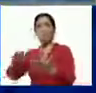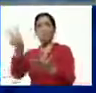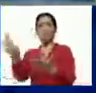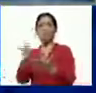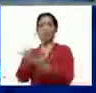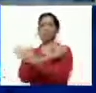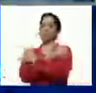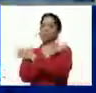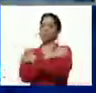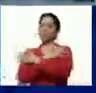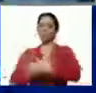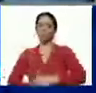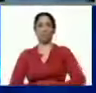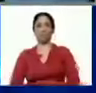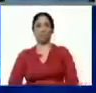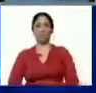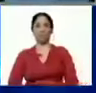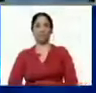Un gran abrazo.